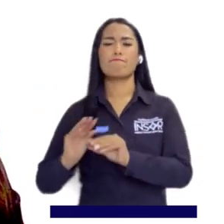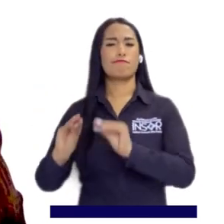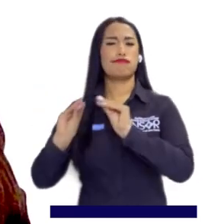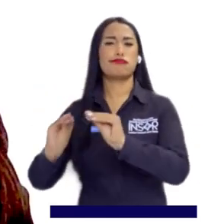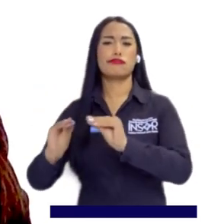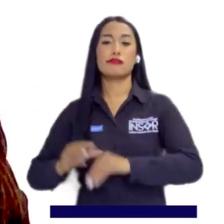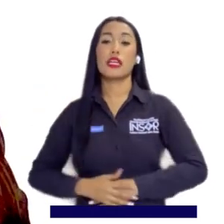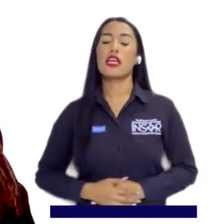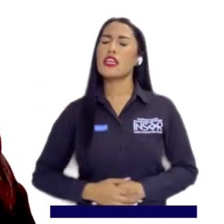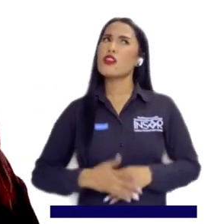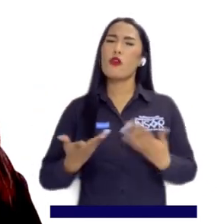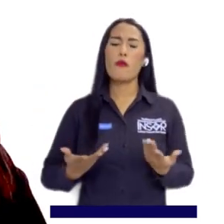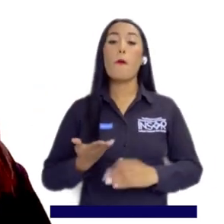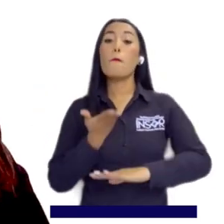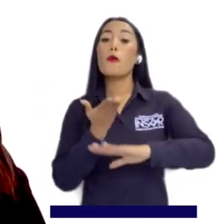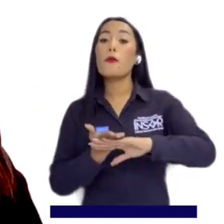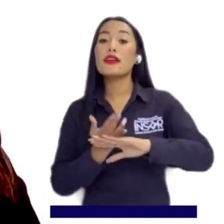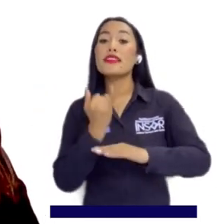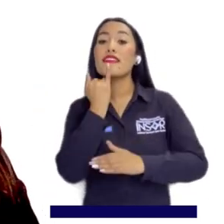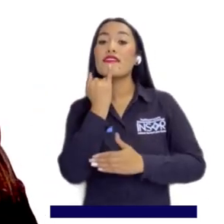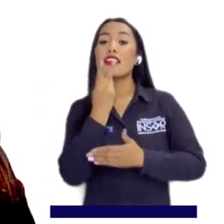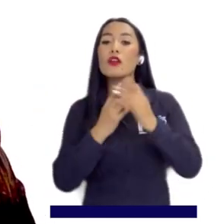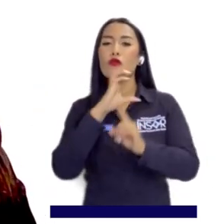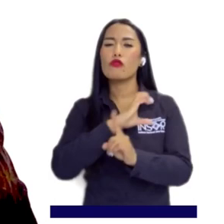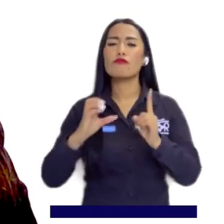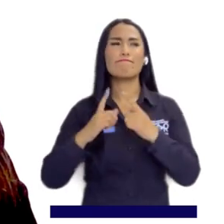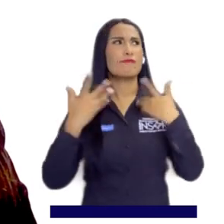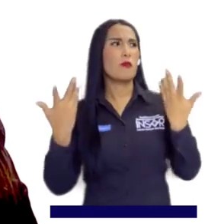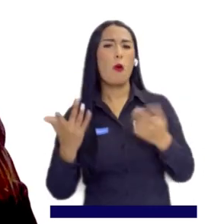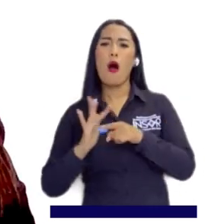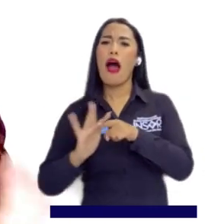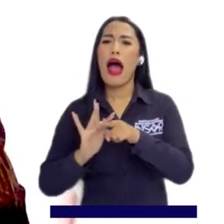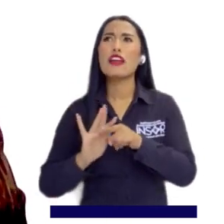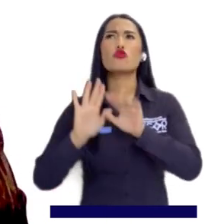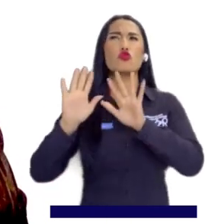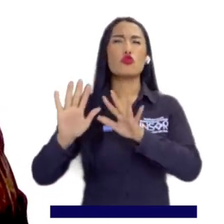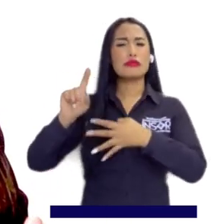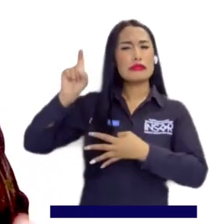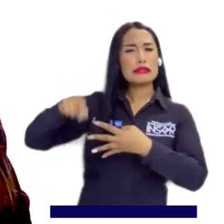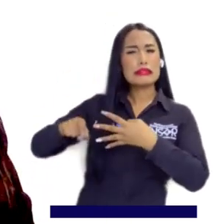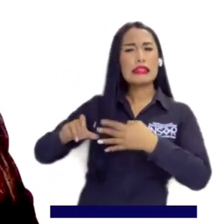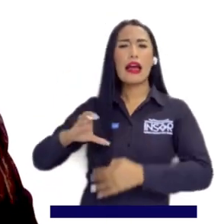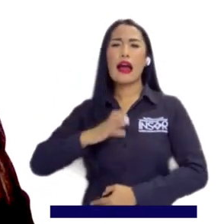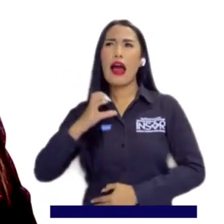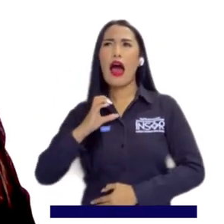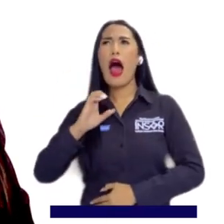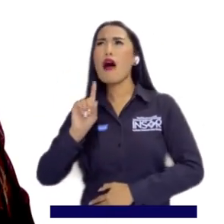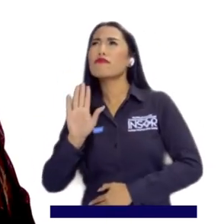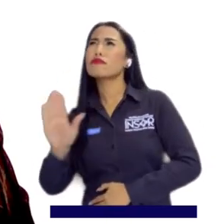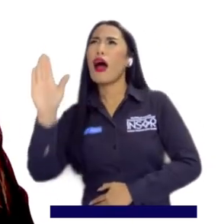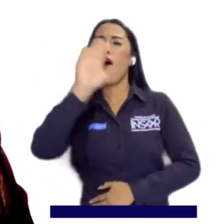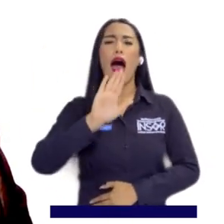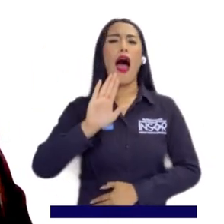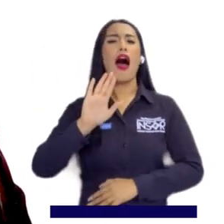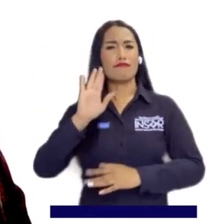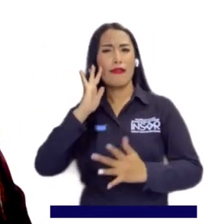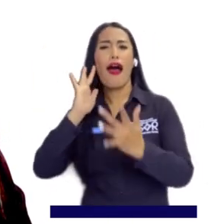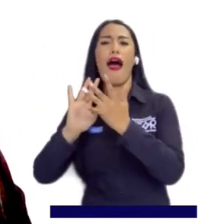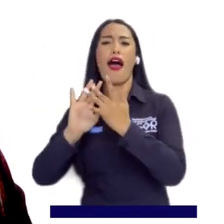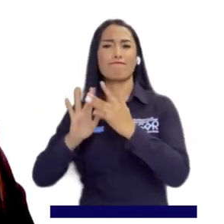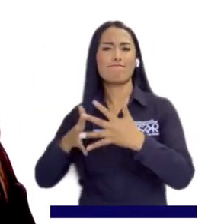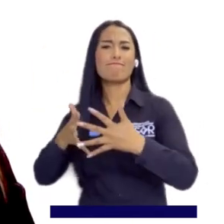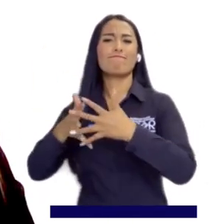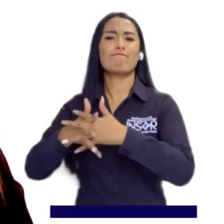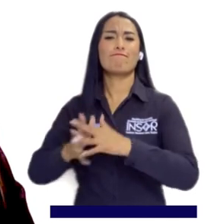implementación y de las mejores formas de organizar la oferta bilingüe y bicultural de conformidad con las necesidades y características de los territorios.